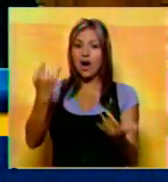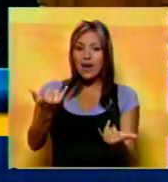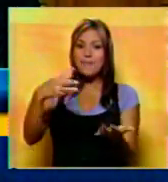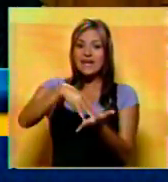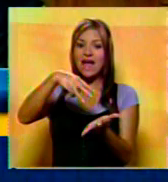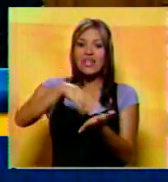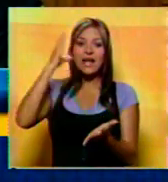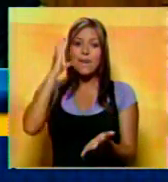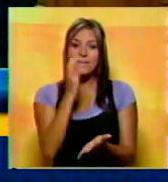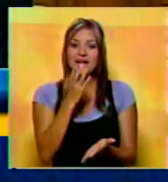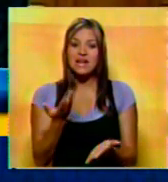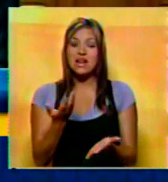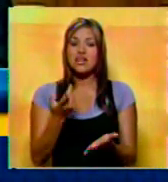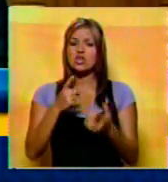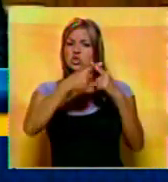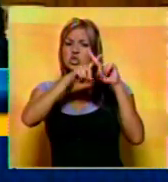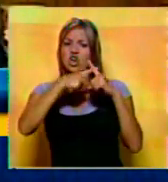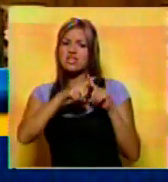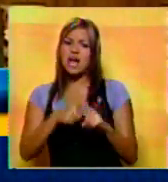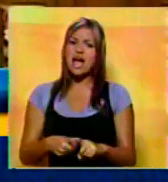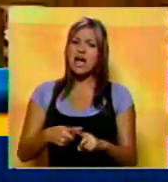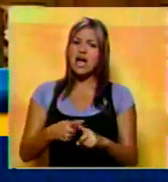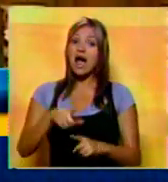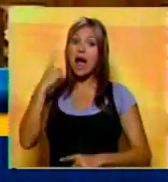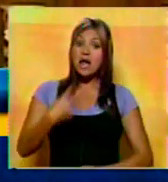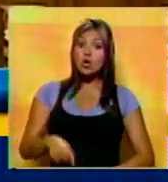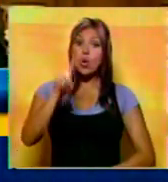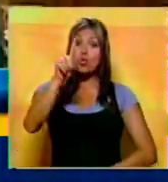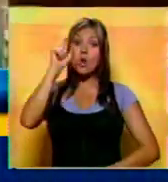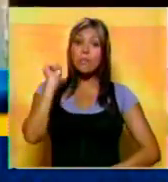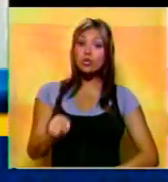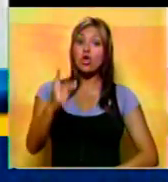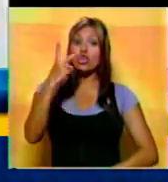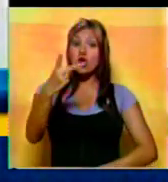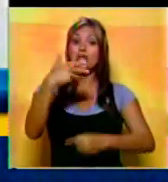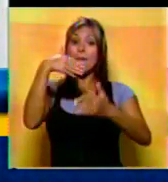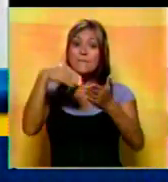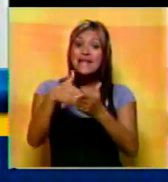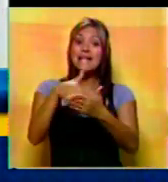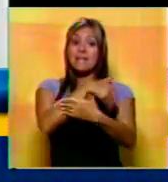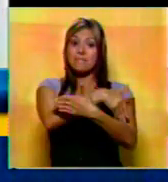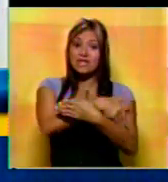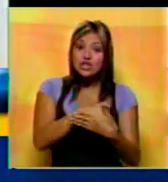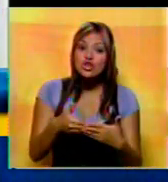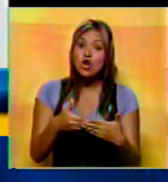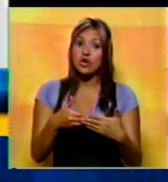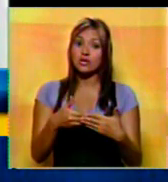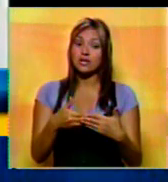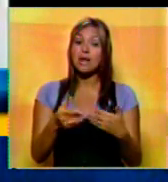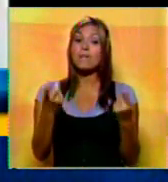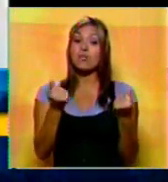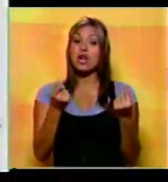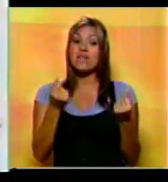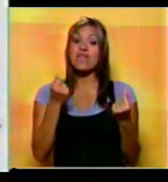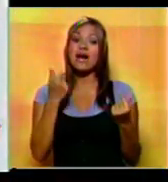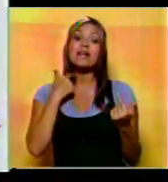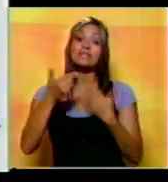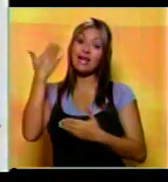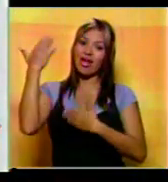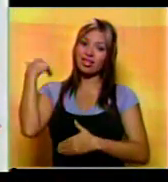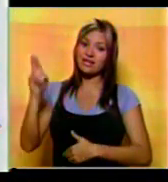suman en total, por ahí está la sumatoria, 1.2 millardos de bolívares viejos.